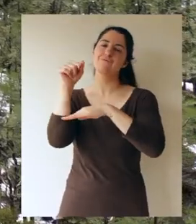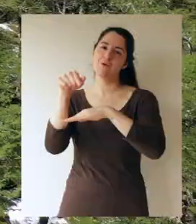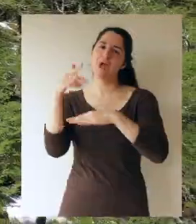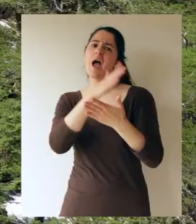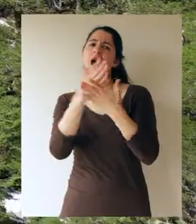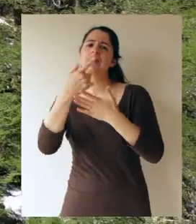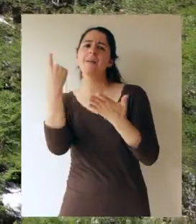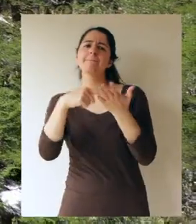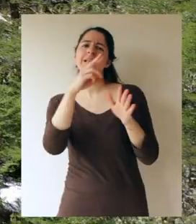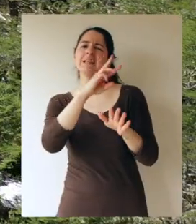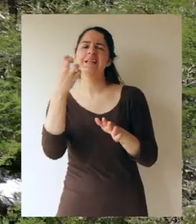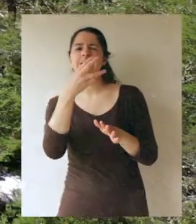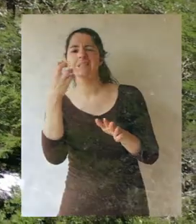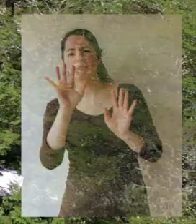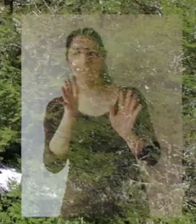cincuenta.